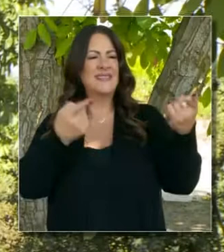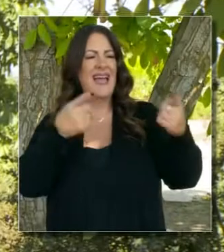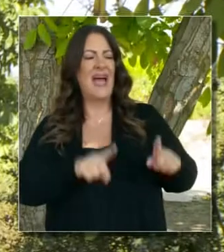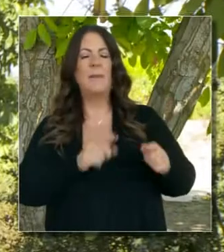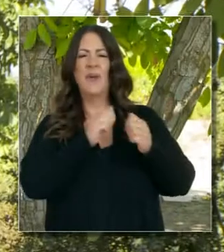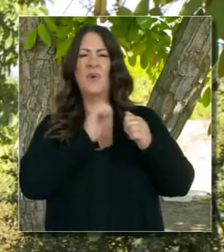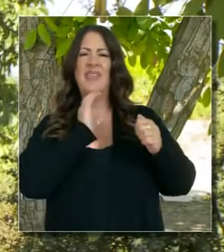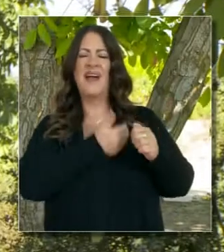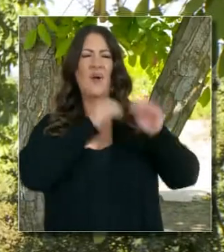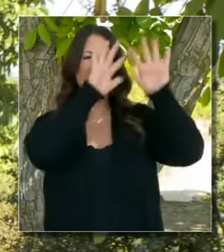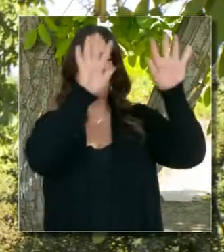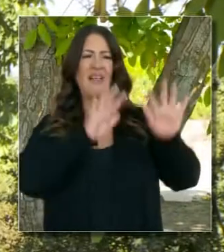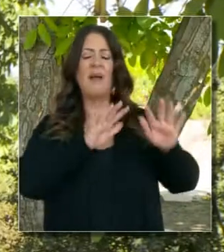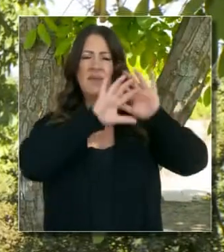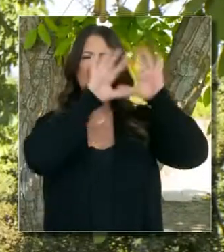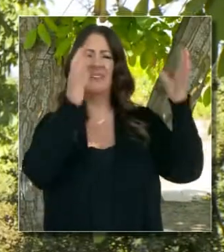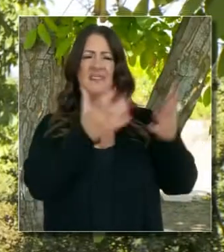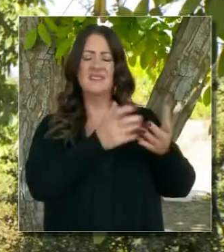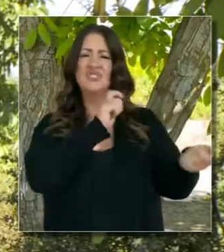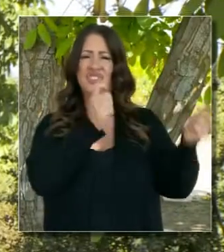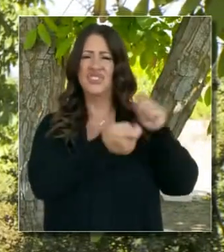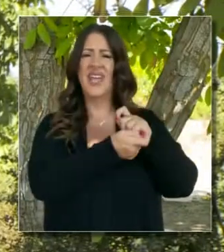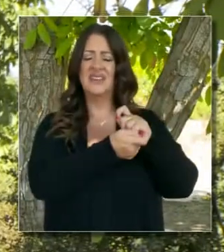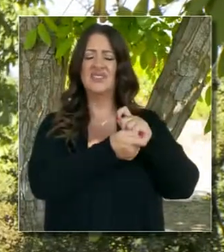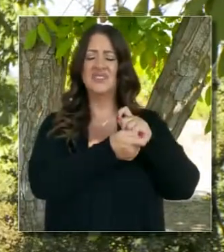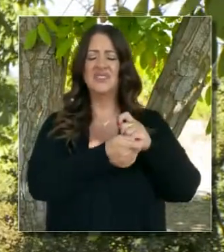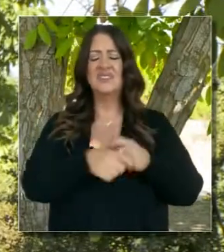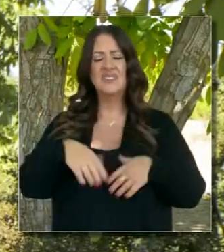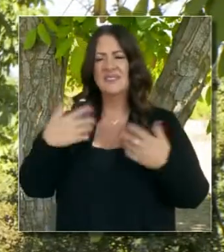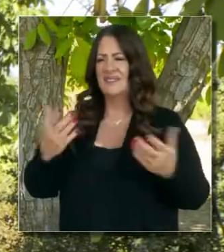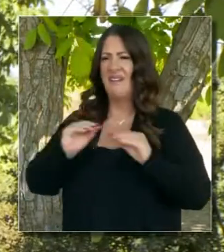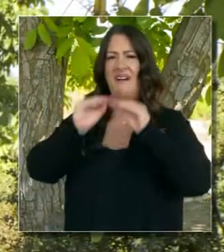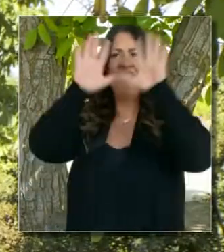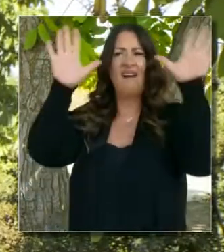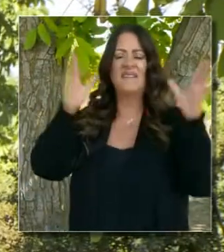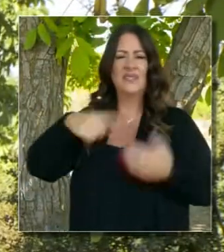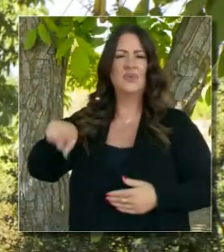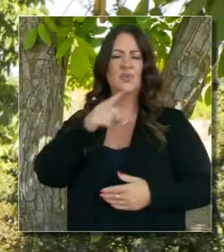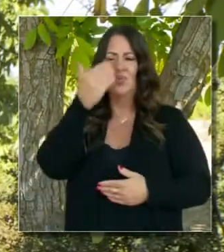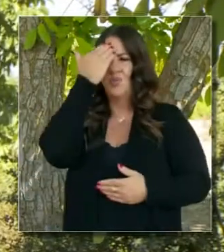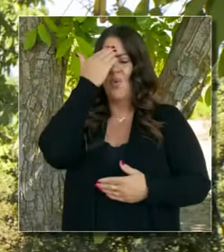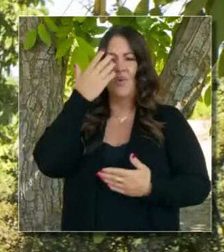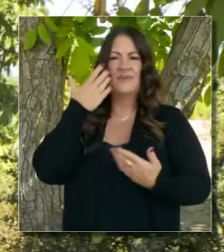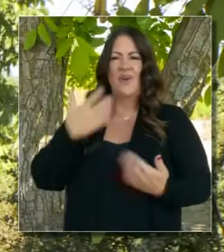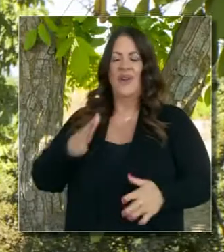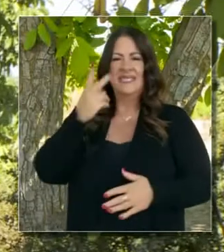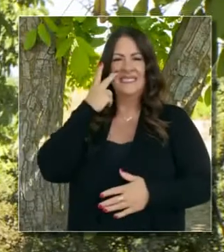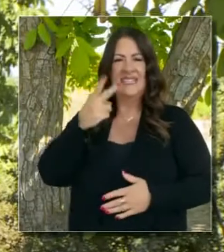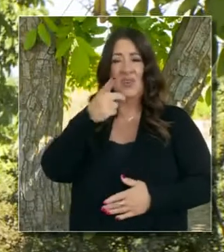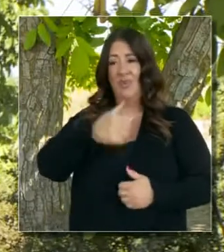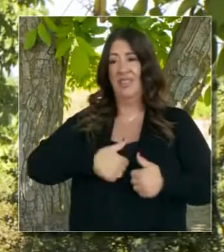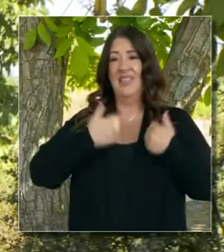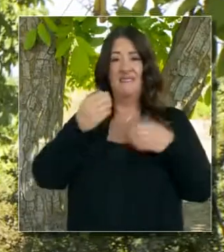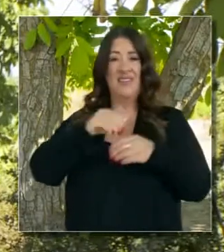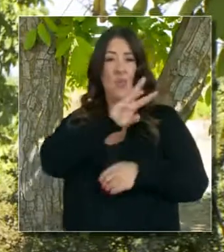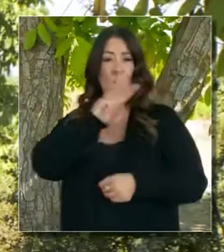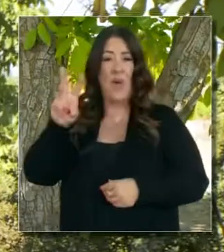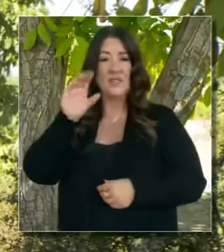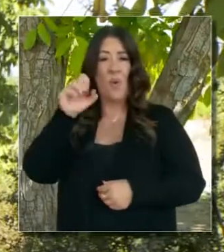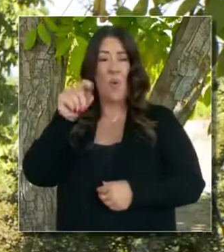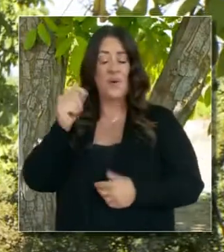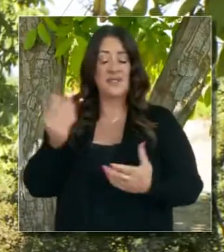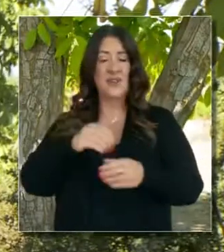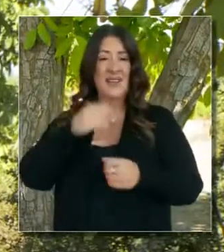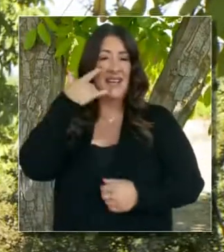resistente al futuro y a las realidades del cambio climático. Esto lo he dicho repetidamente. Y es